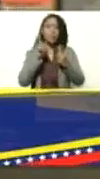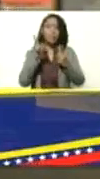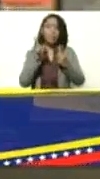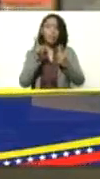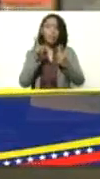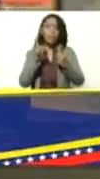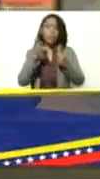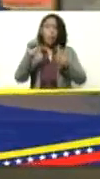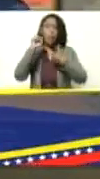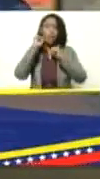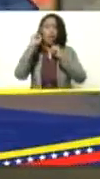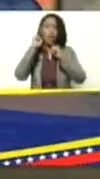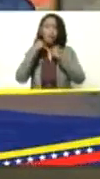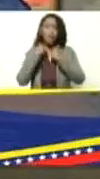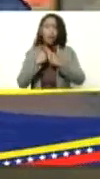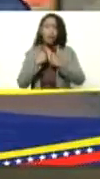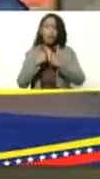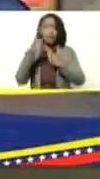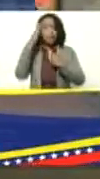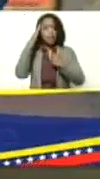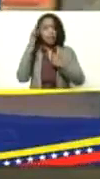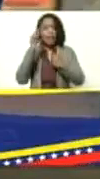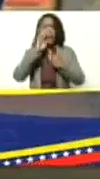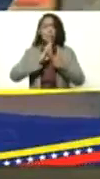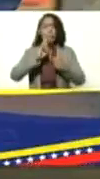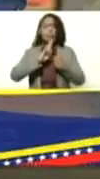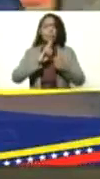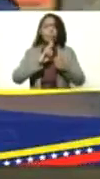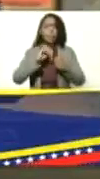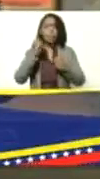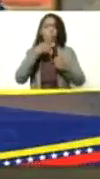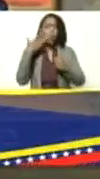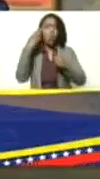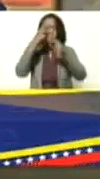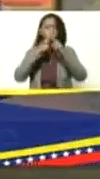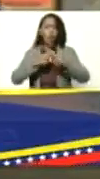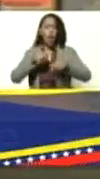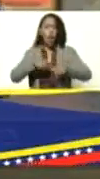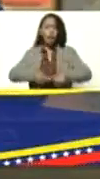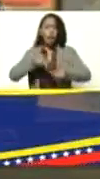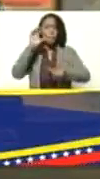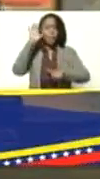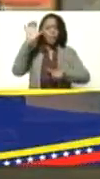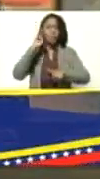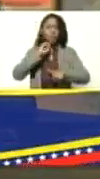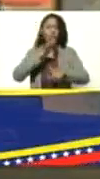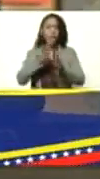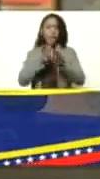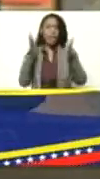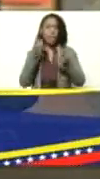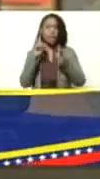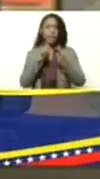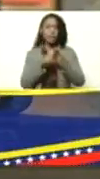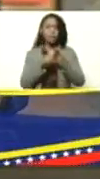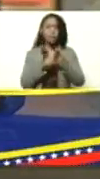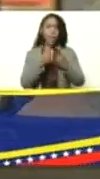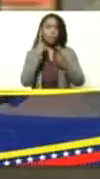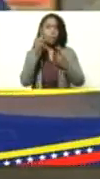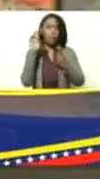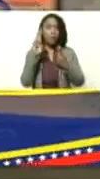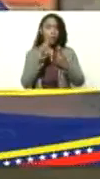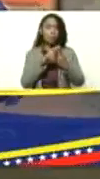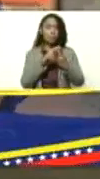heroica saber que resistimos por la dignidad de un país que tiene historia grande primera R